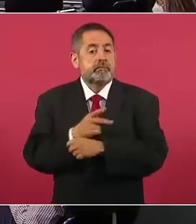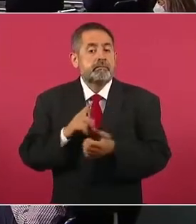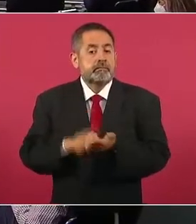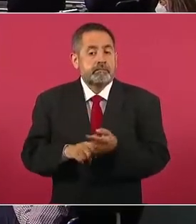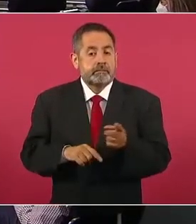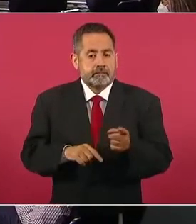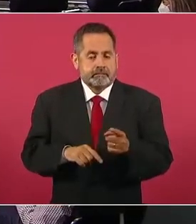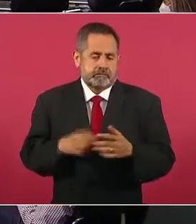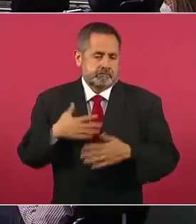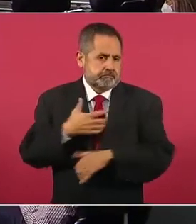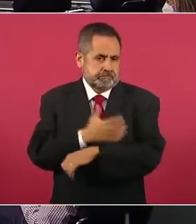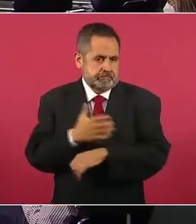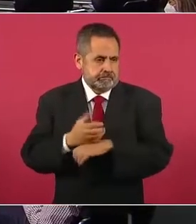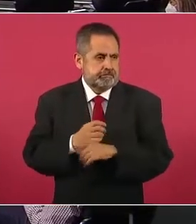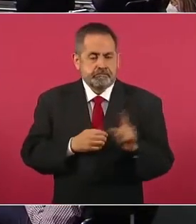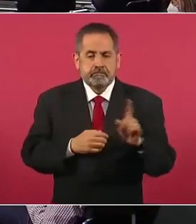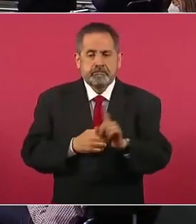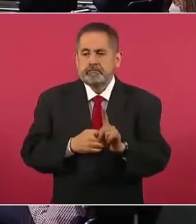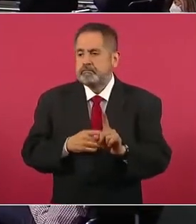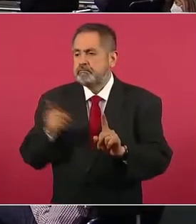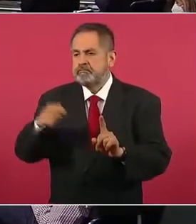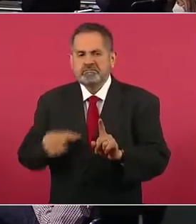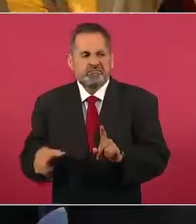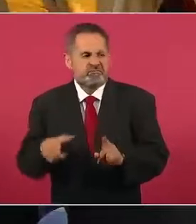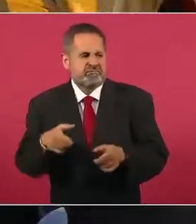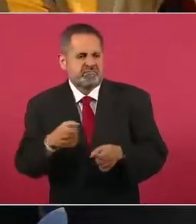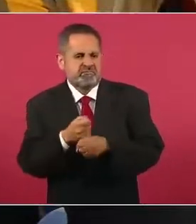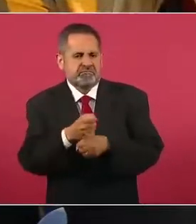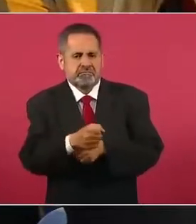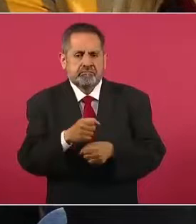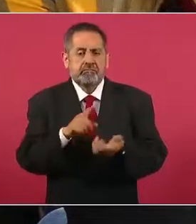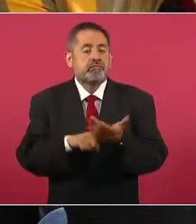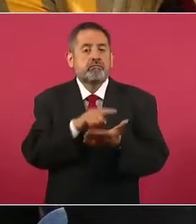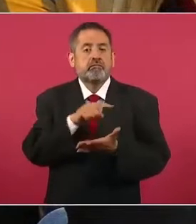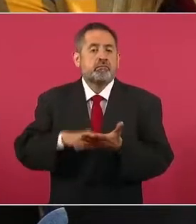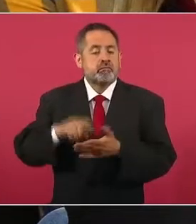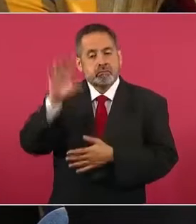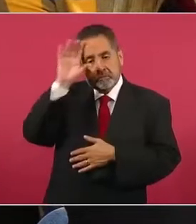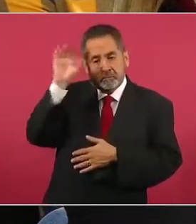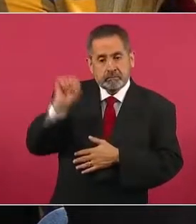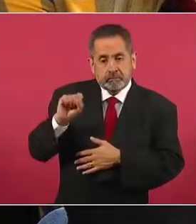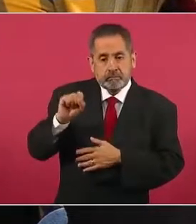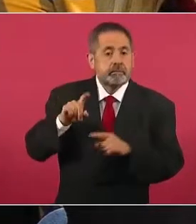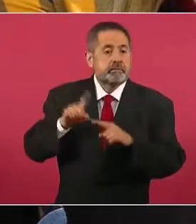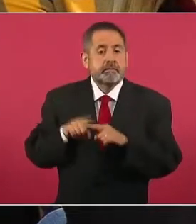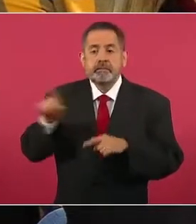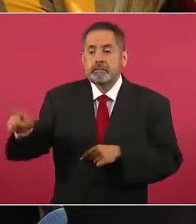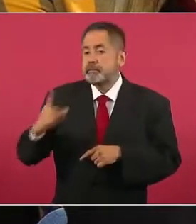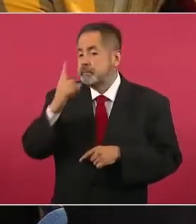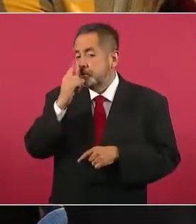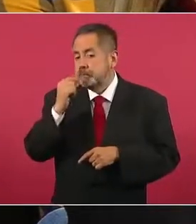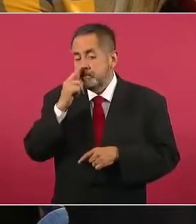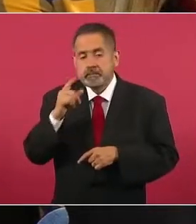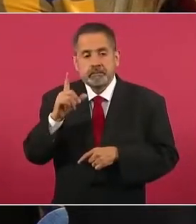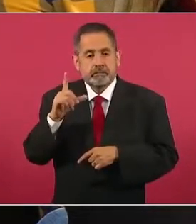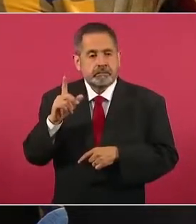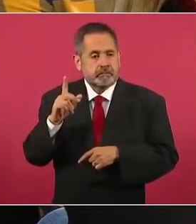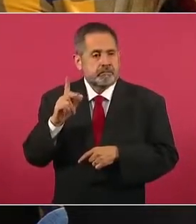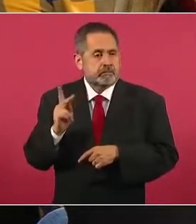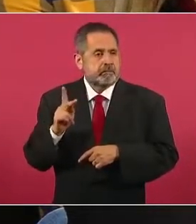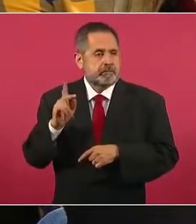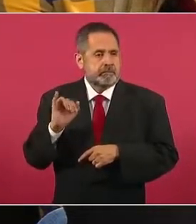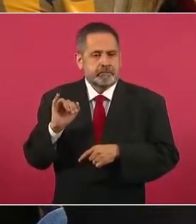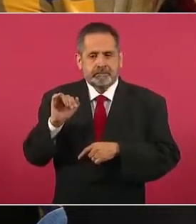colega en Morelos por parte de un elemento de la Policía de Investigación Criminal de la